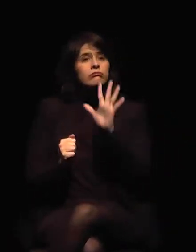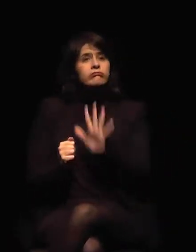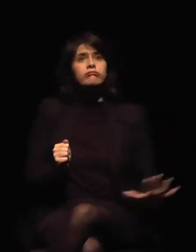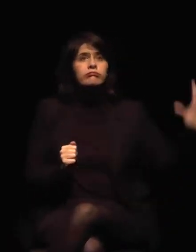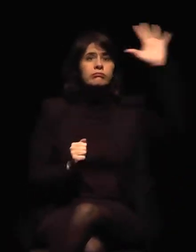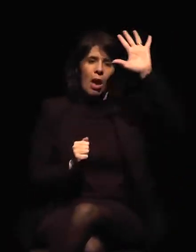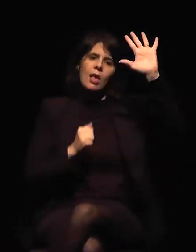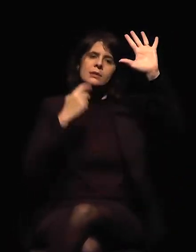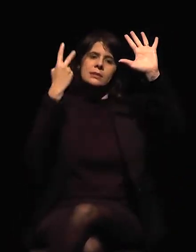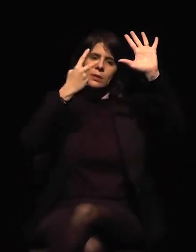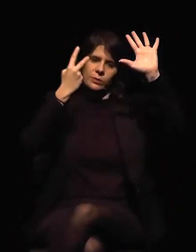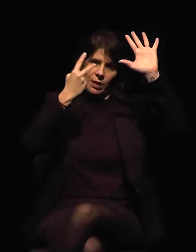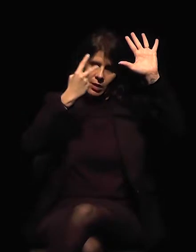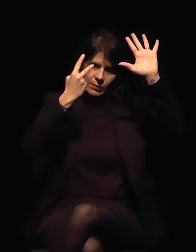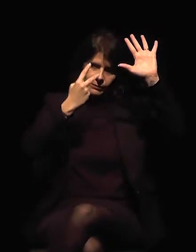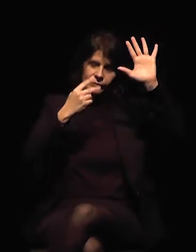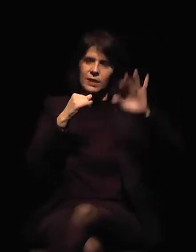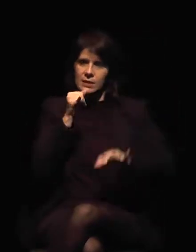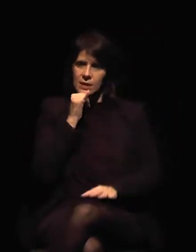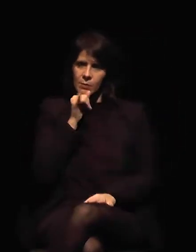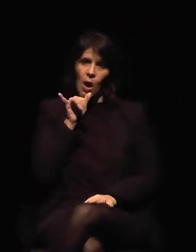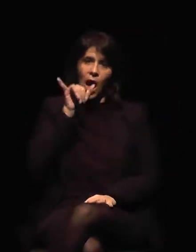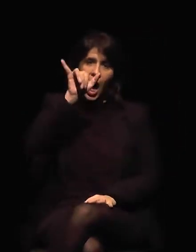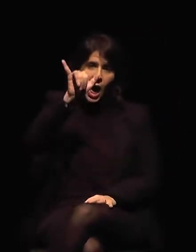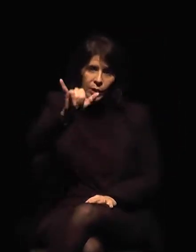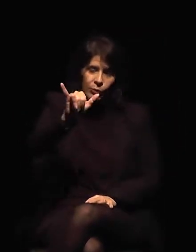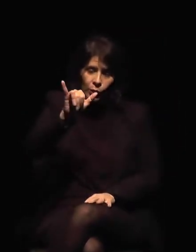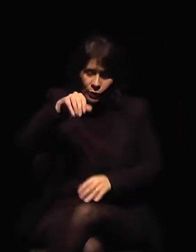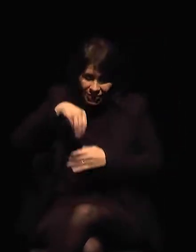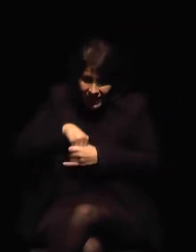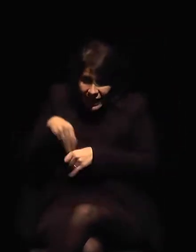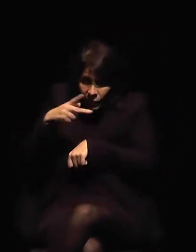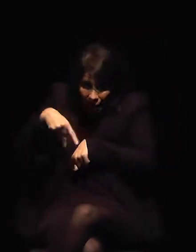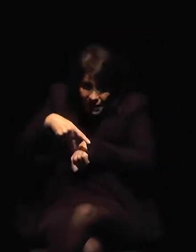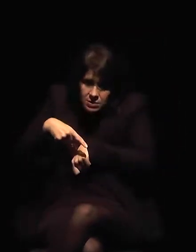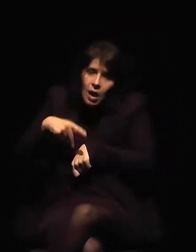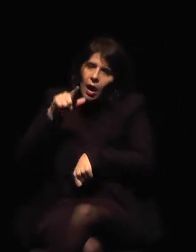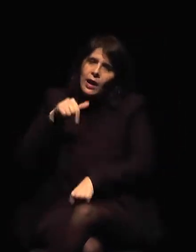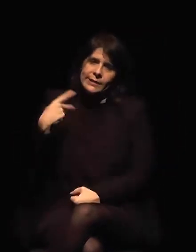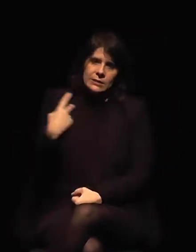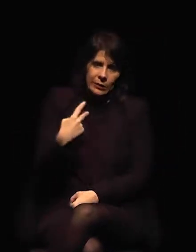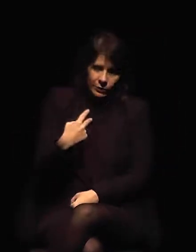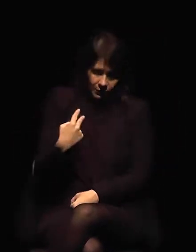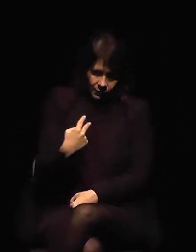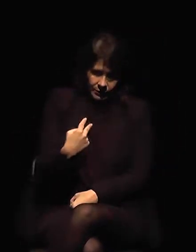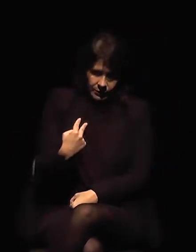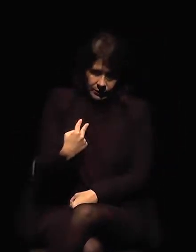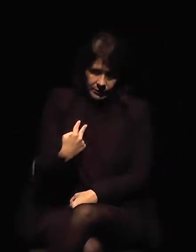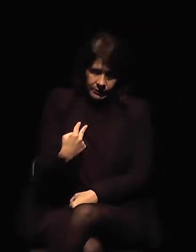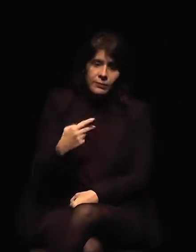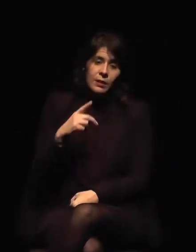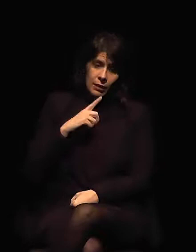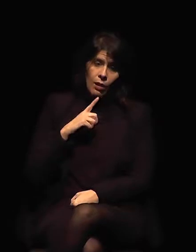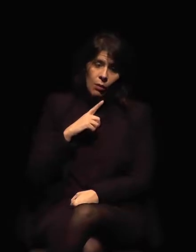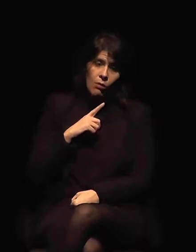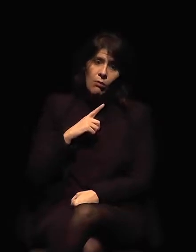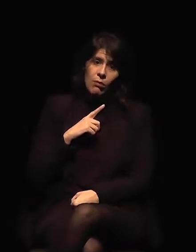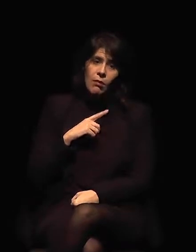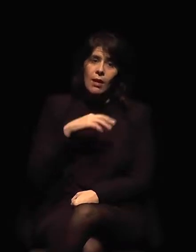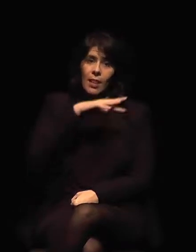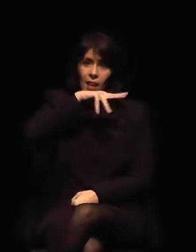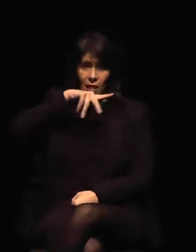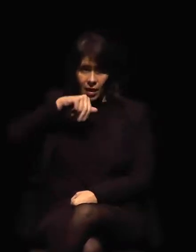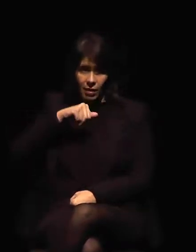lo mismo. Así que mi institución también actúa en las zonas secundarias, pero a modo de